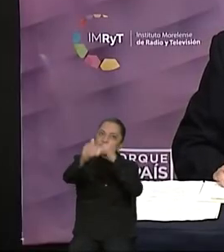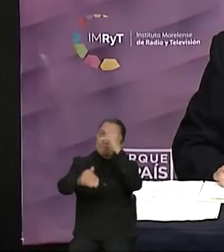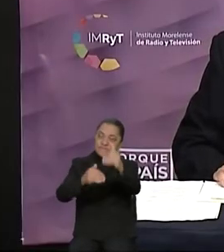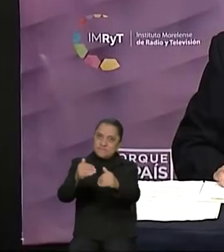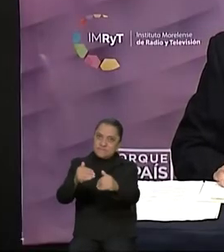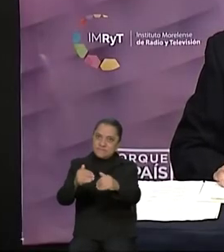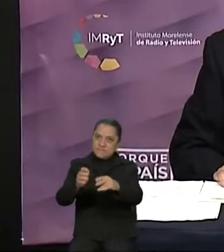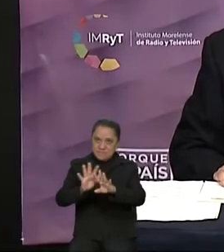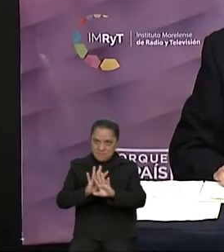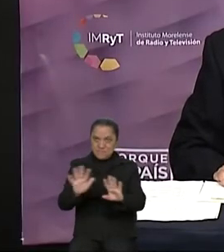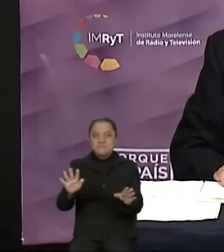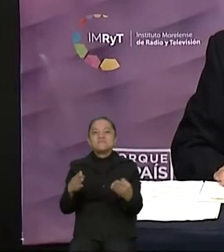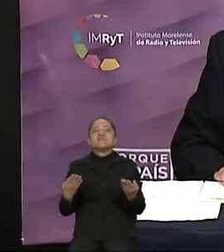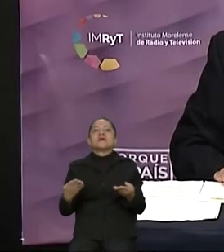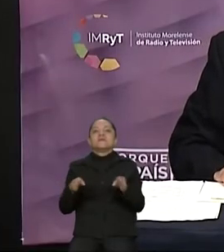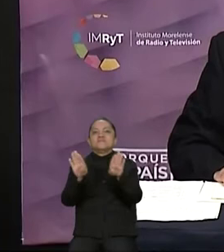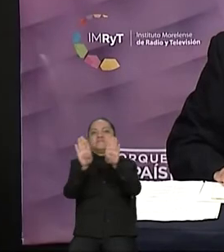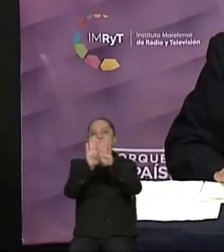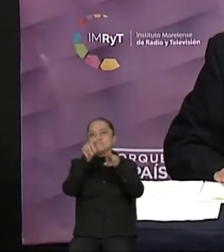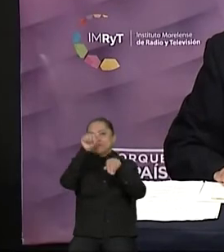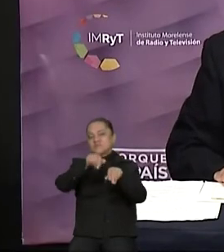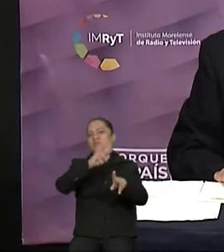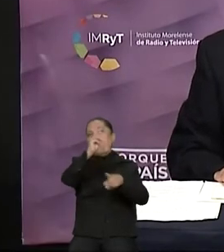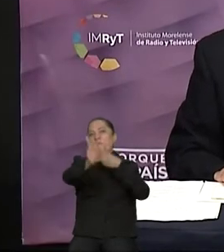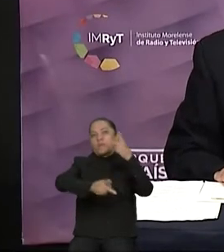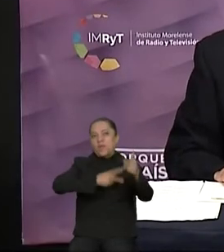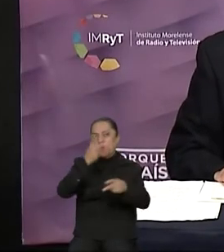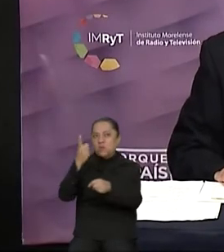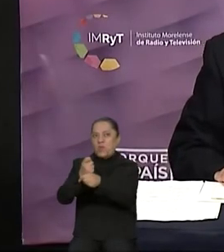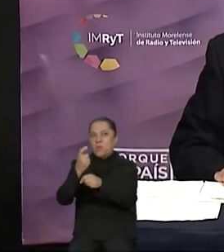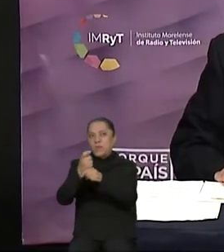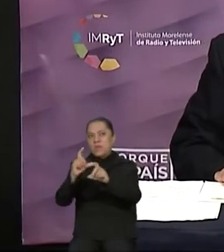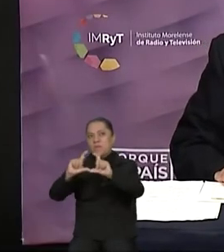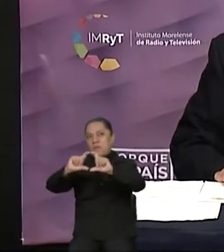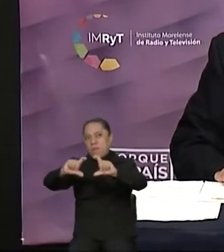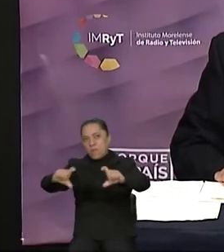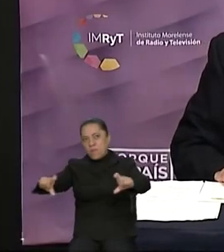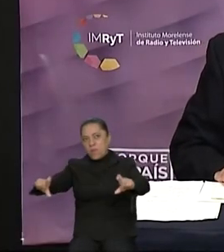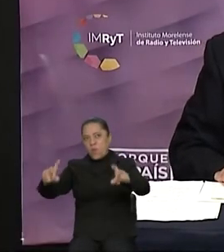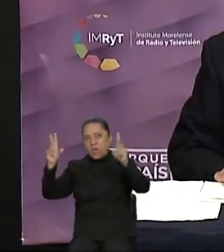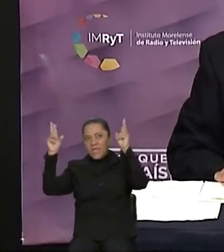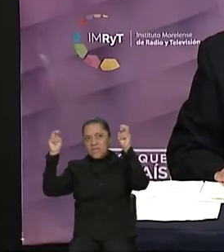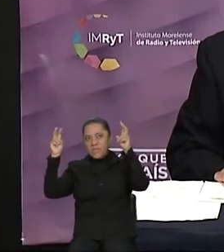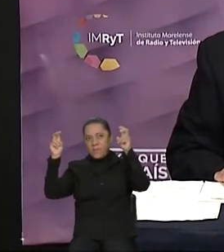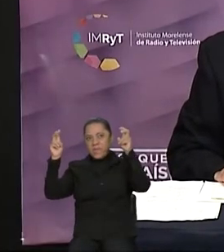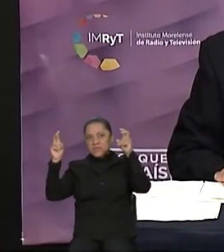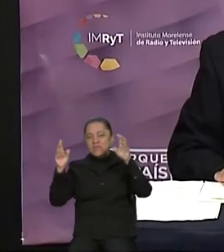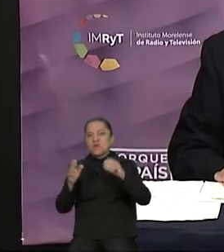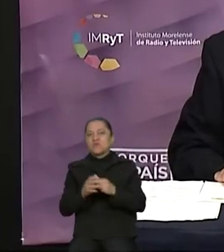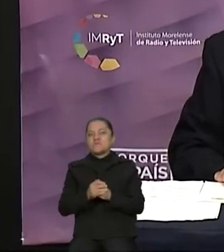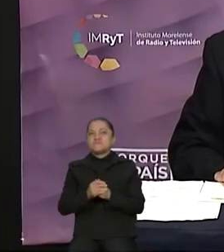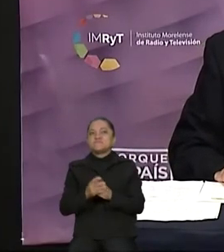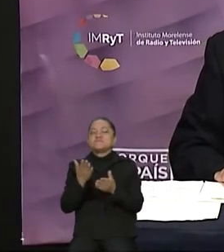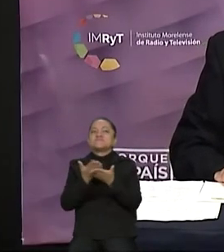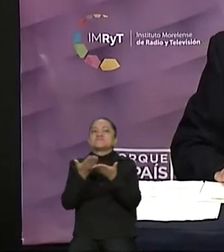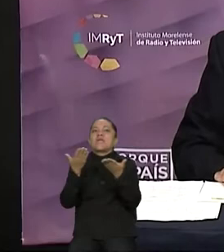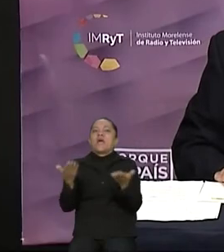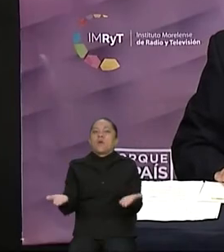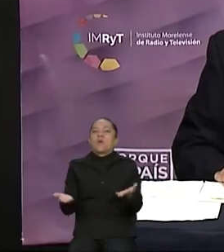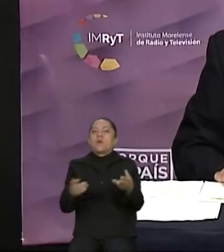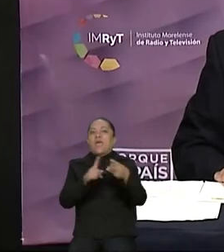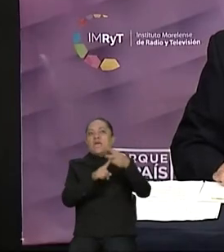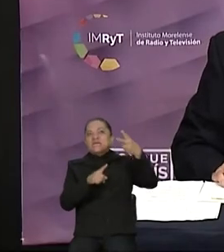el segmento de réplicas del primer bloque temático. Pasamos ahora, candidatas, candidatos, a la segunda ronda